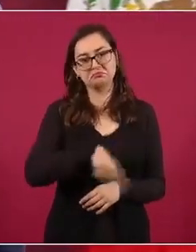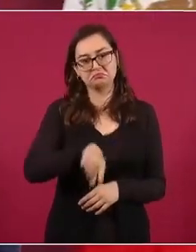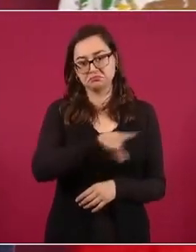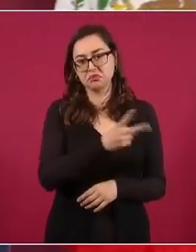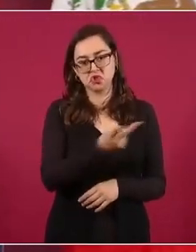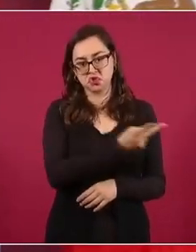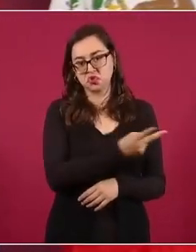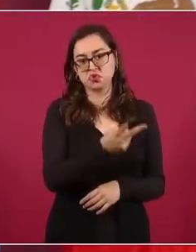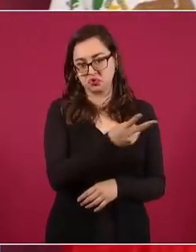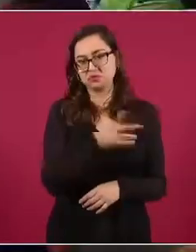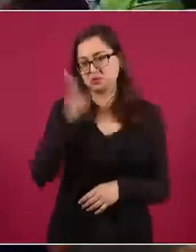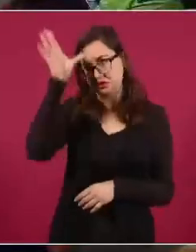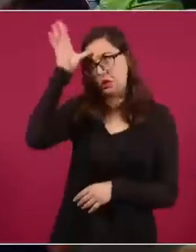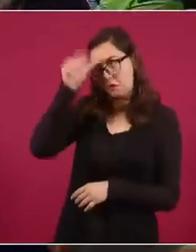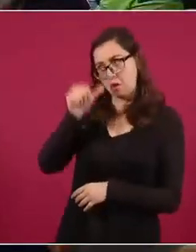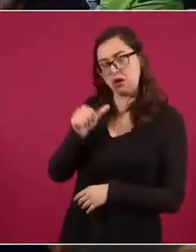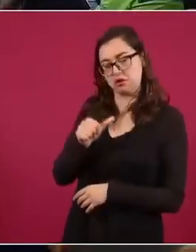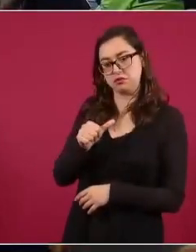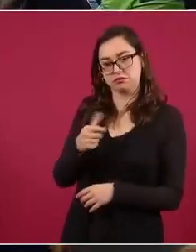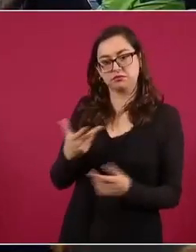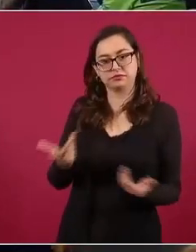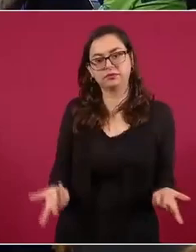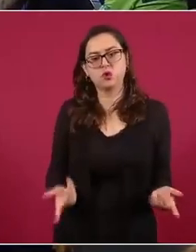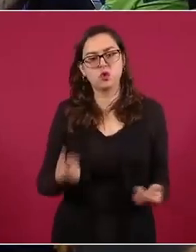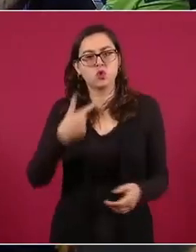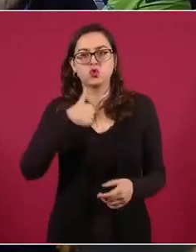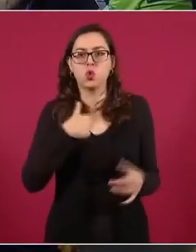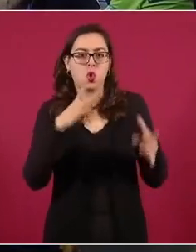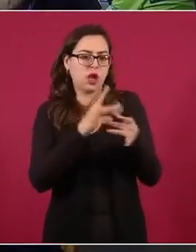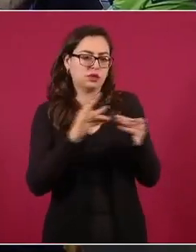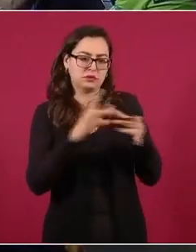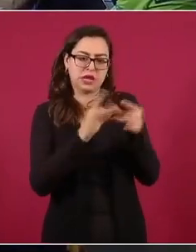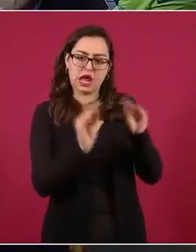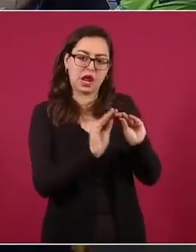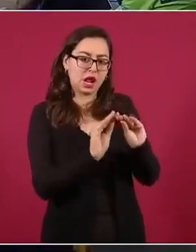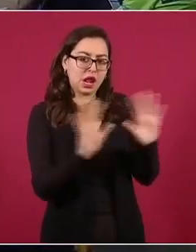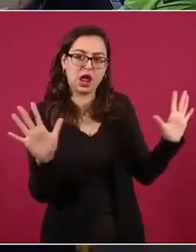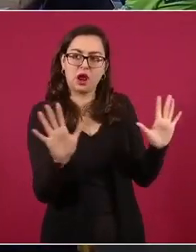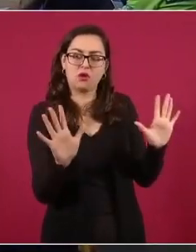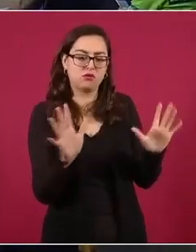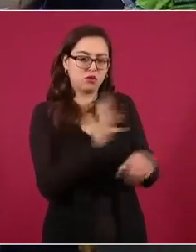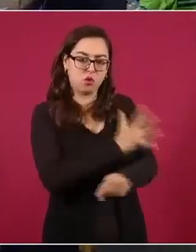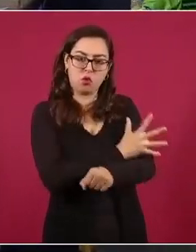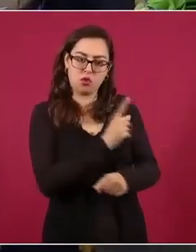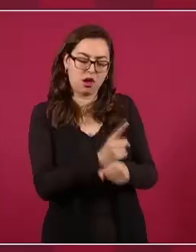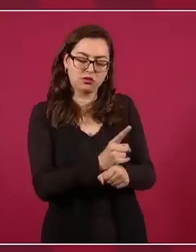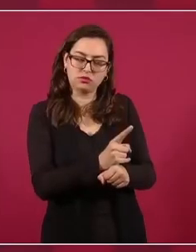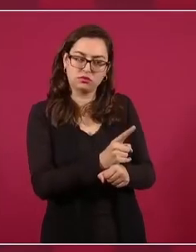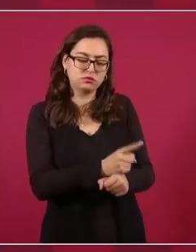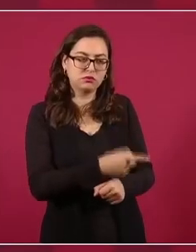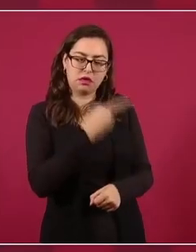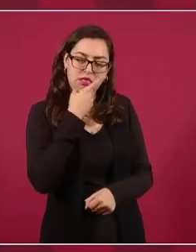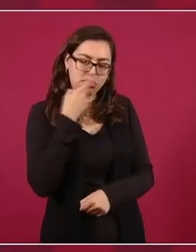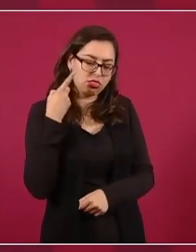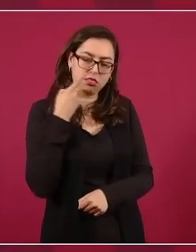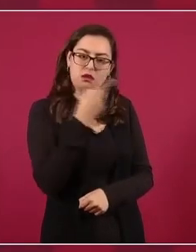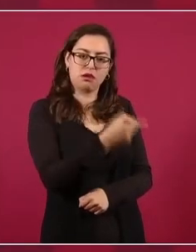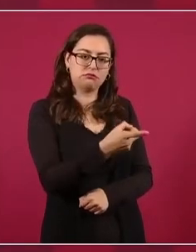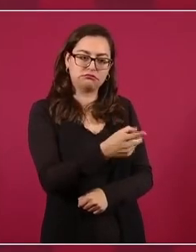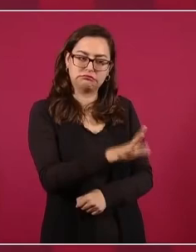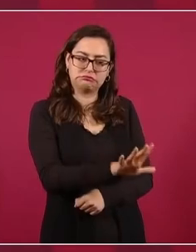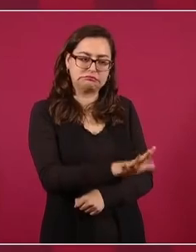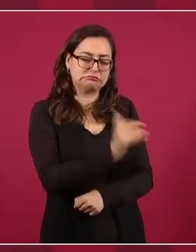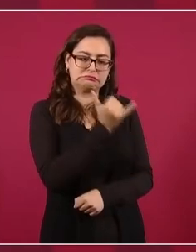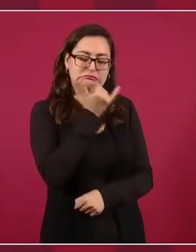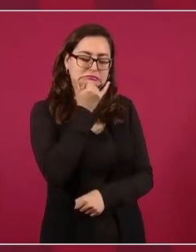nos gusta y como debe ser, le dijimos que no